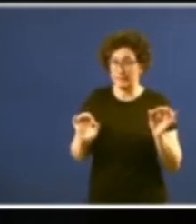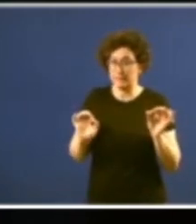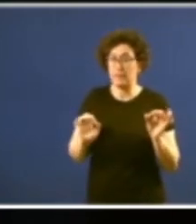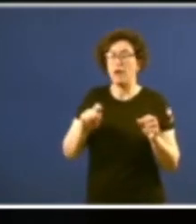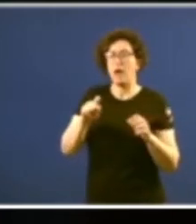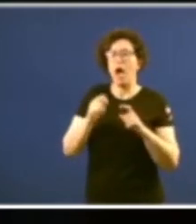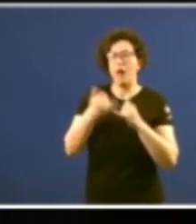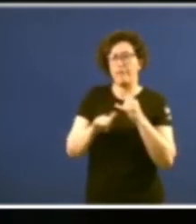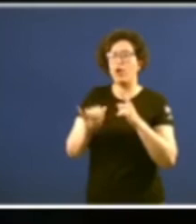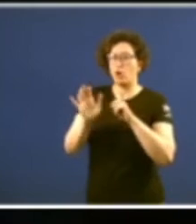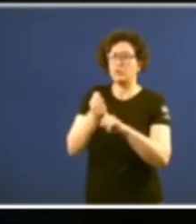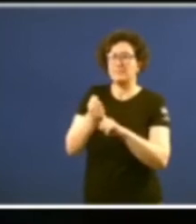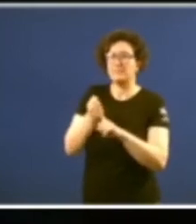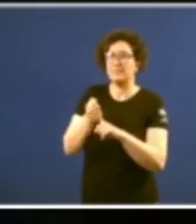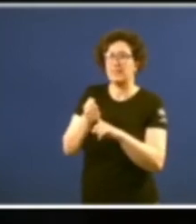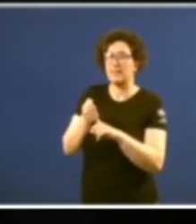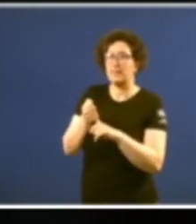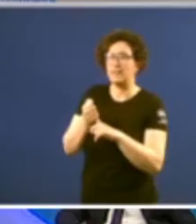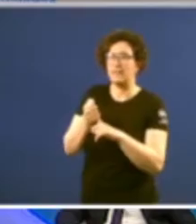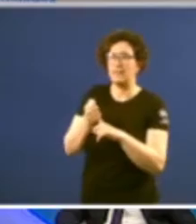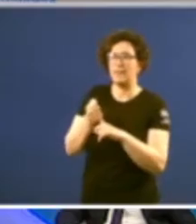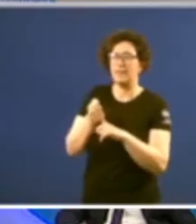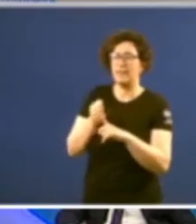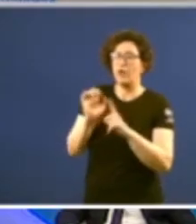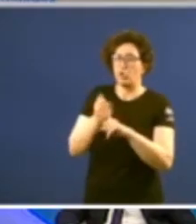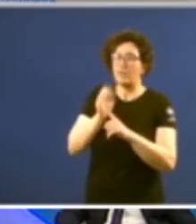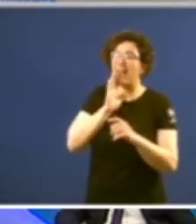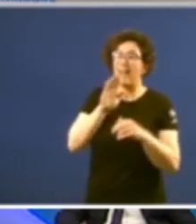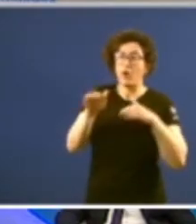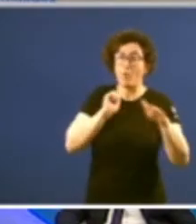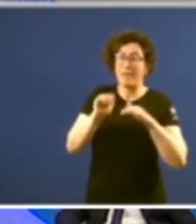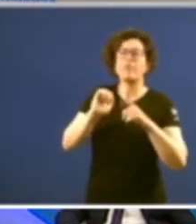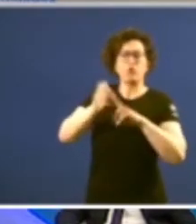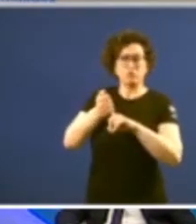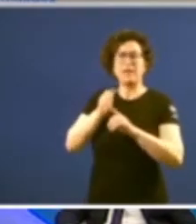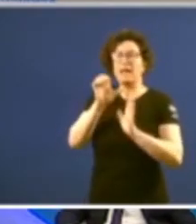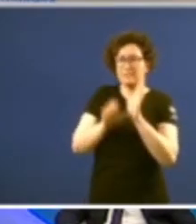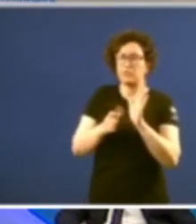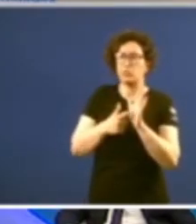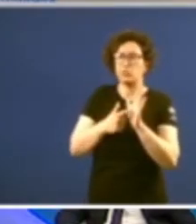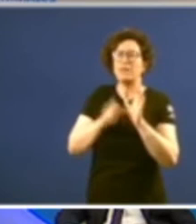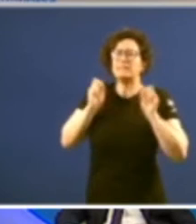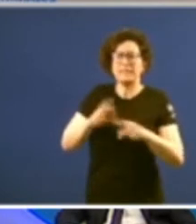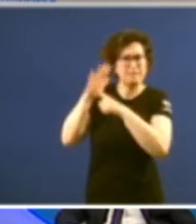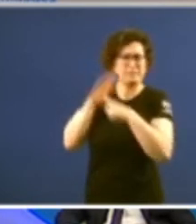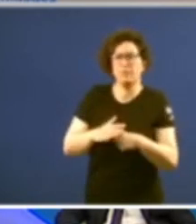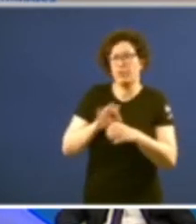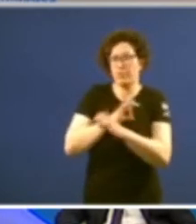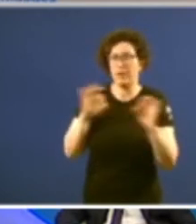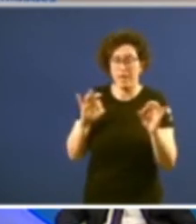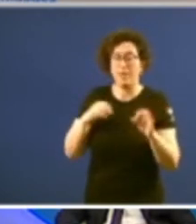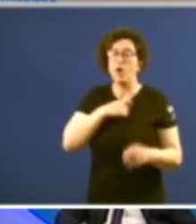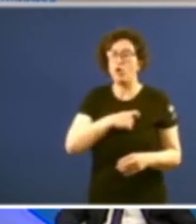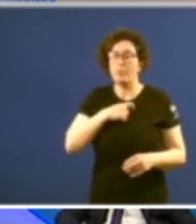conseguen todos os convocados ese estatuto sen discriminacións la Comisión